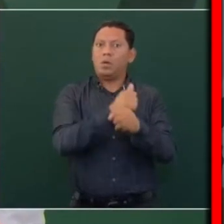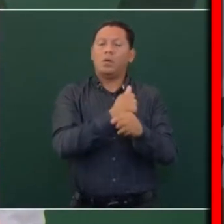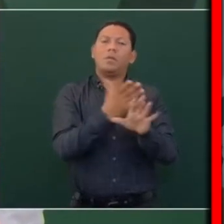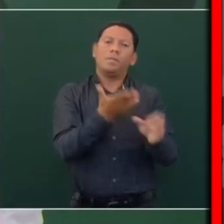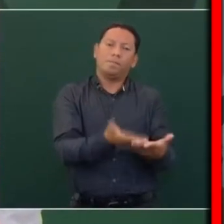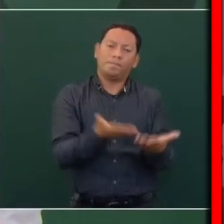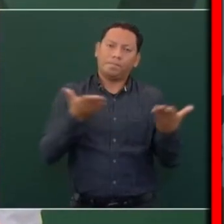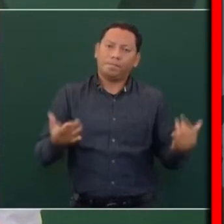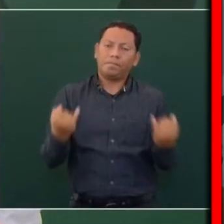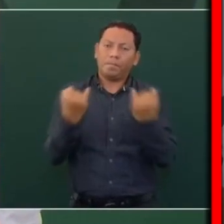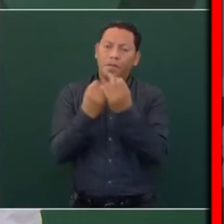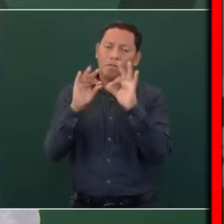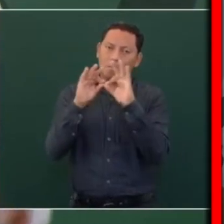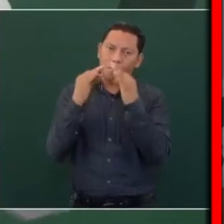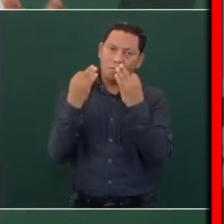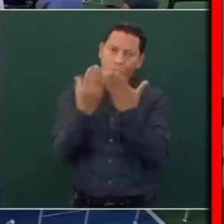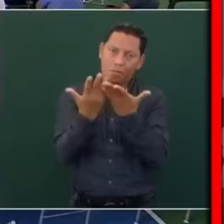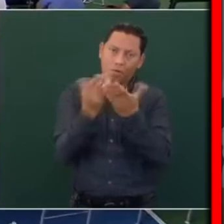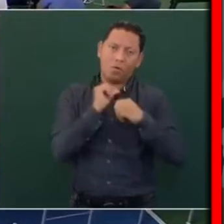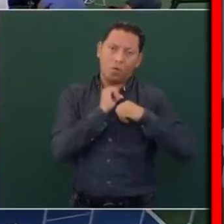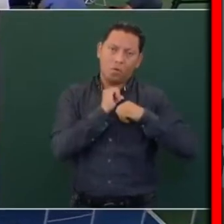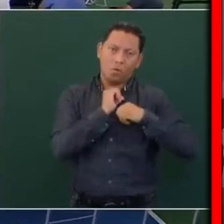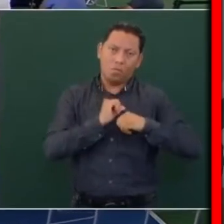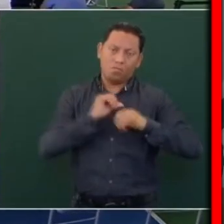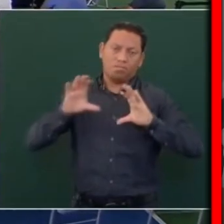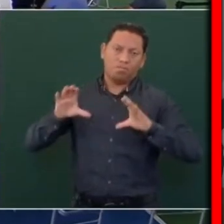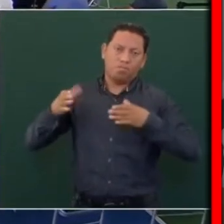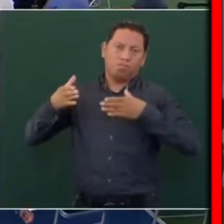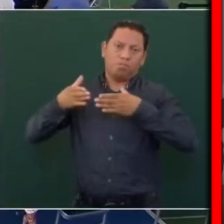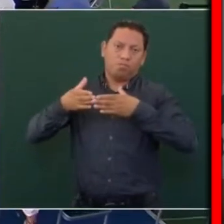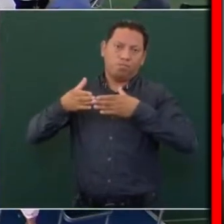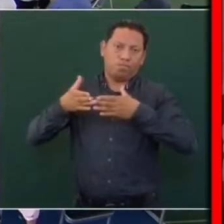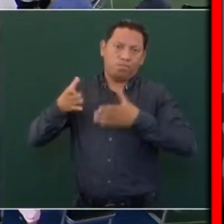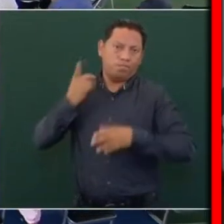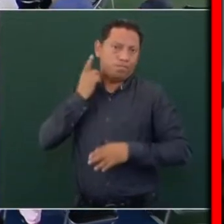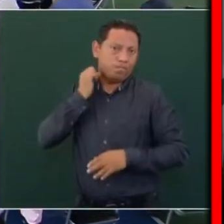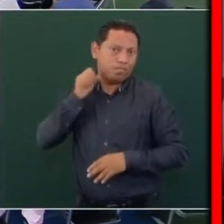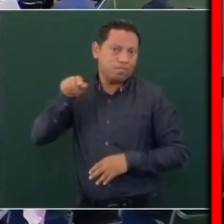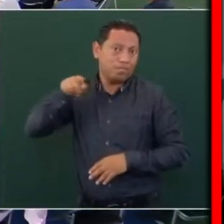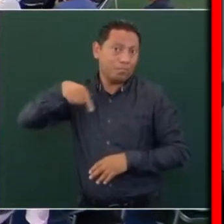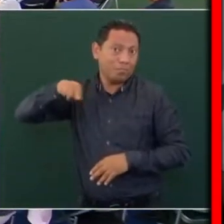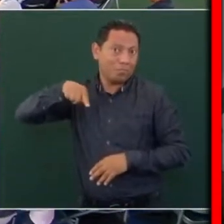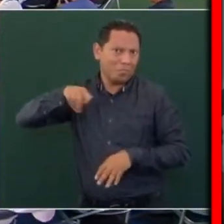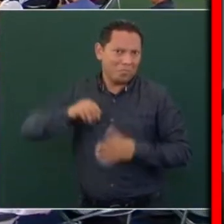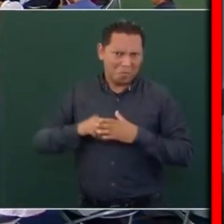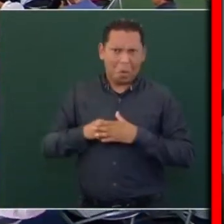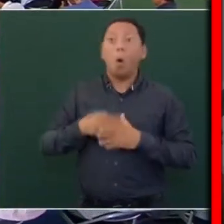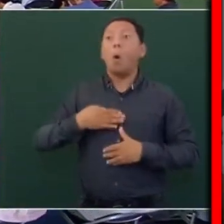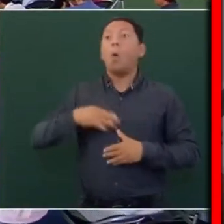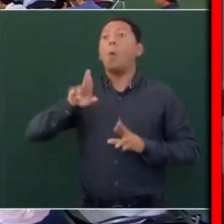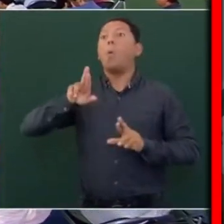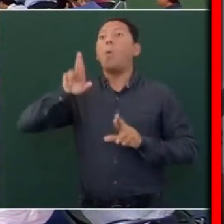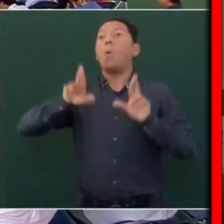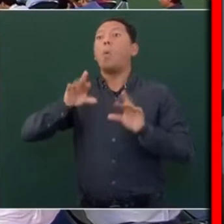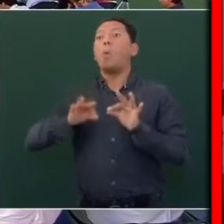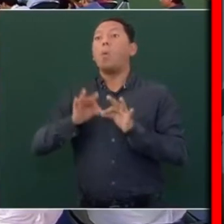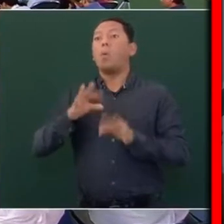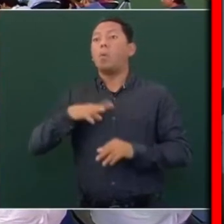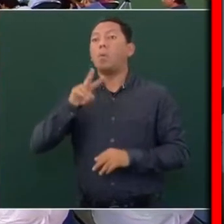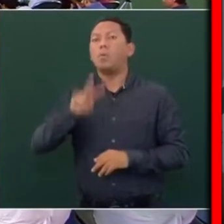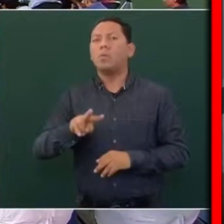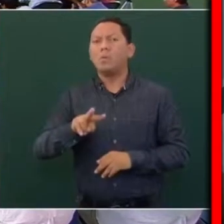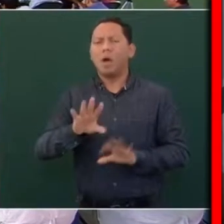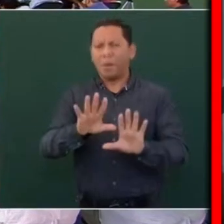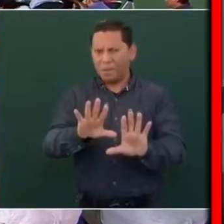para simular de que había democracia. Acuérdense